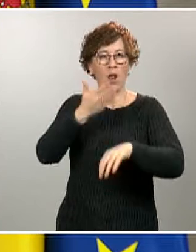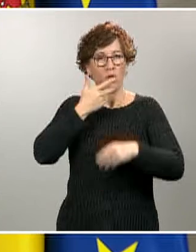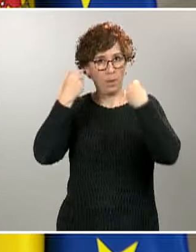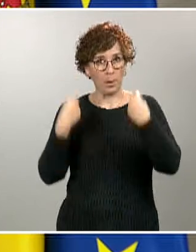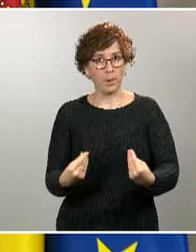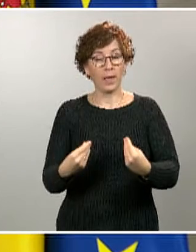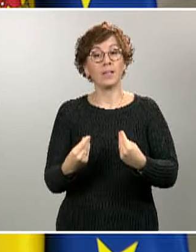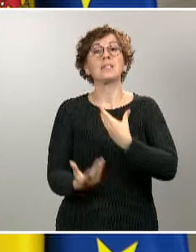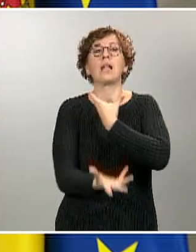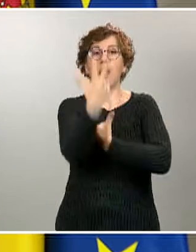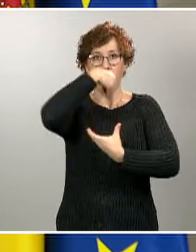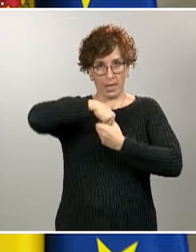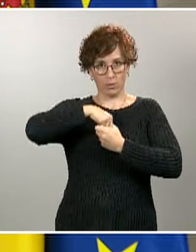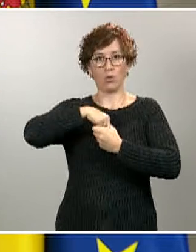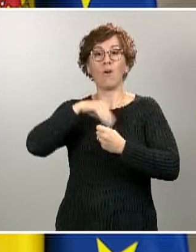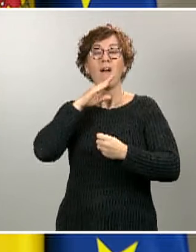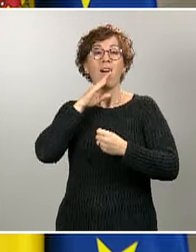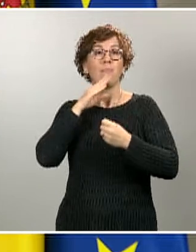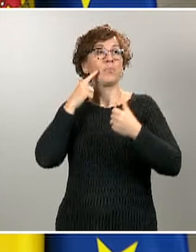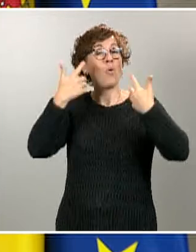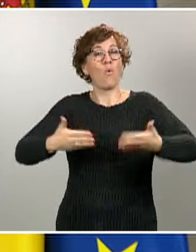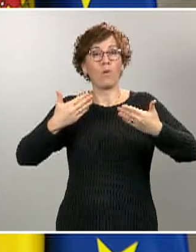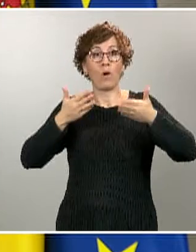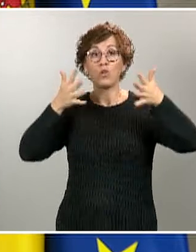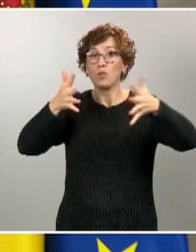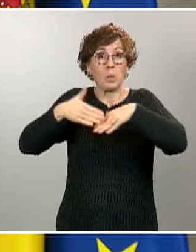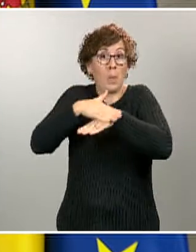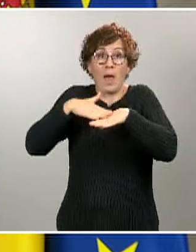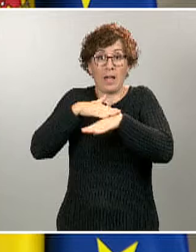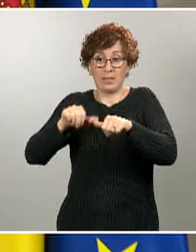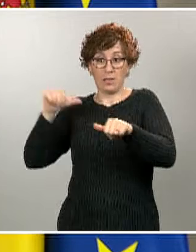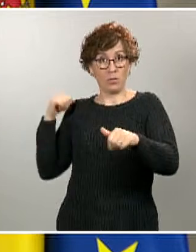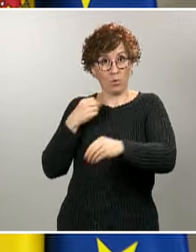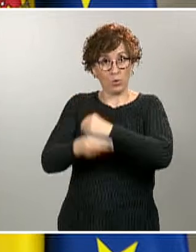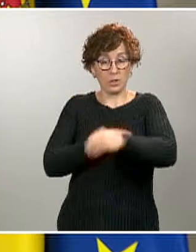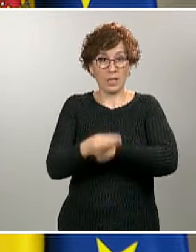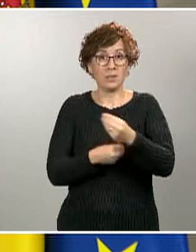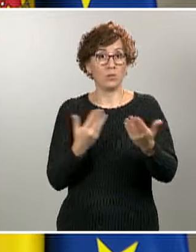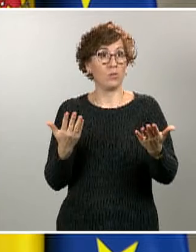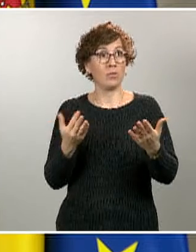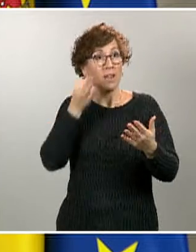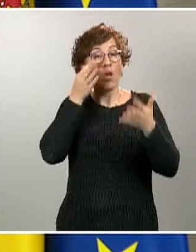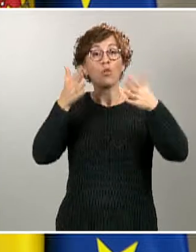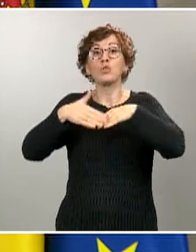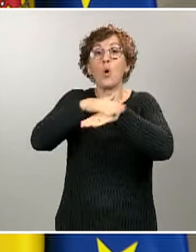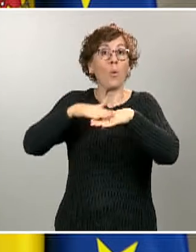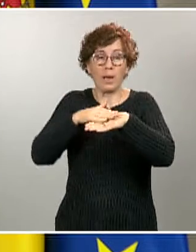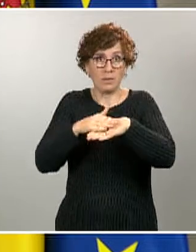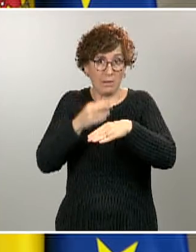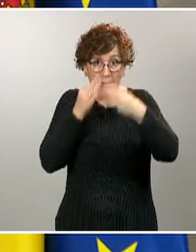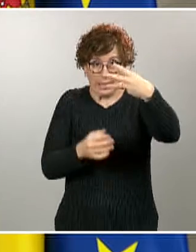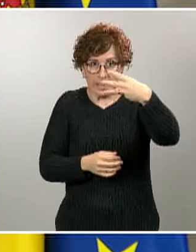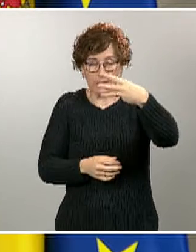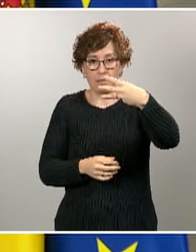se añaden a los consejos básicos que ya hemos ido difundiendo. Son básicamente tres. Guardar la distancia